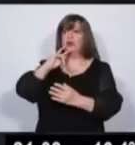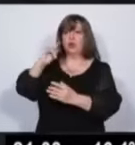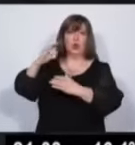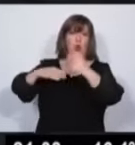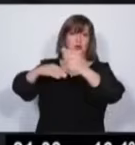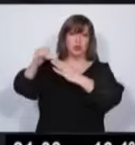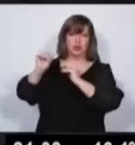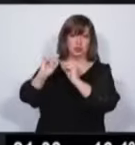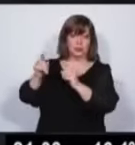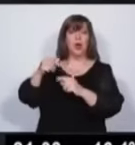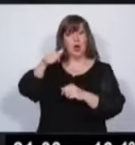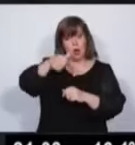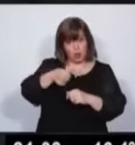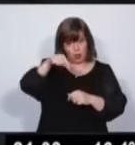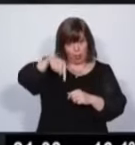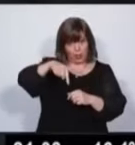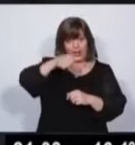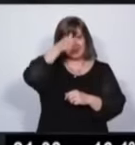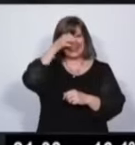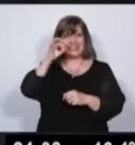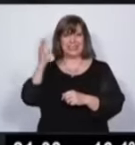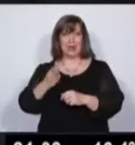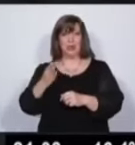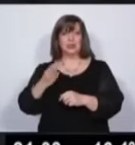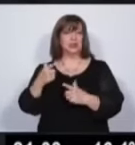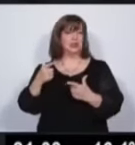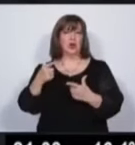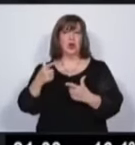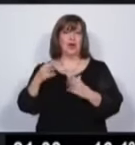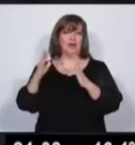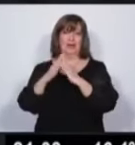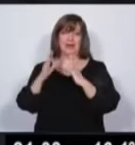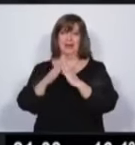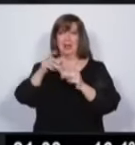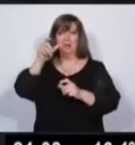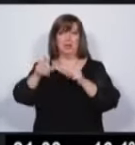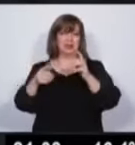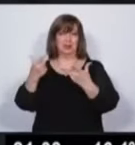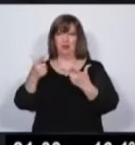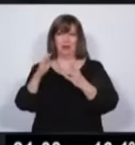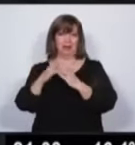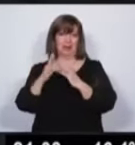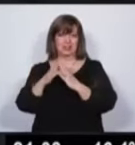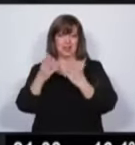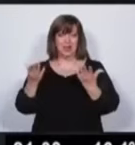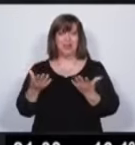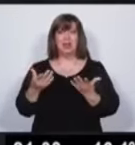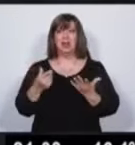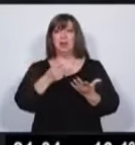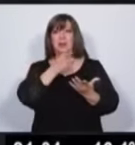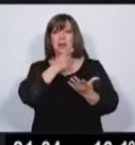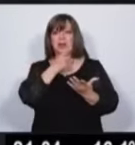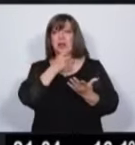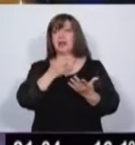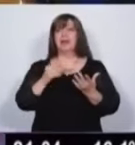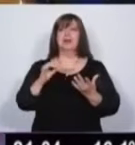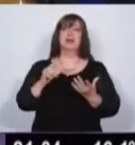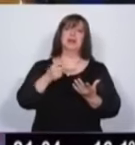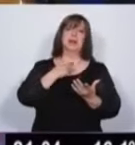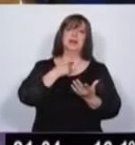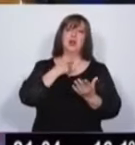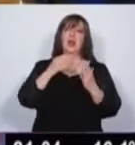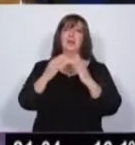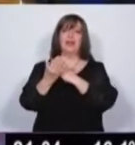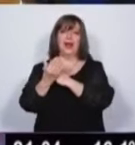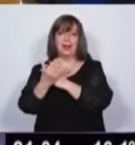propios hogares. Hoy el 60% de los hogares no tiene su vivienda. Ellos solo favorecen a la especulación inmobiliaria. Muchas